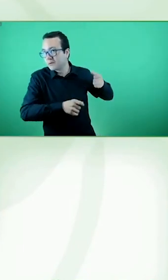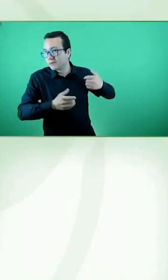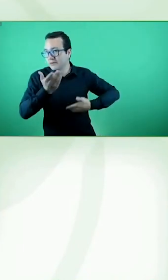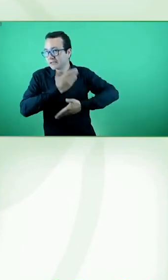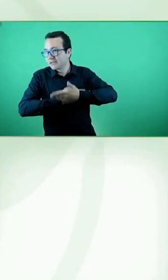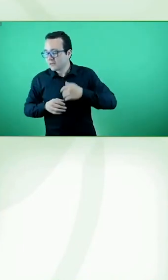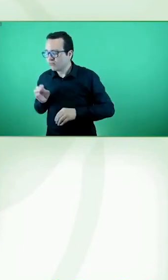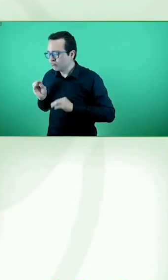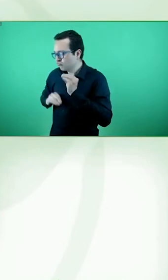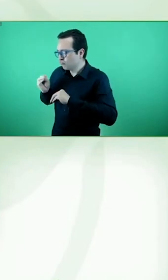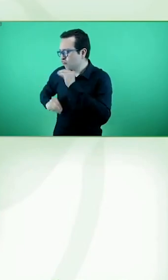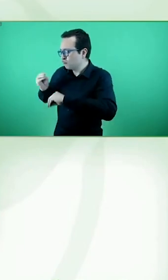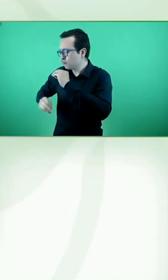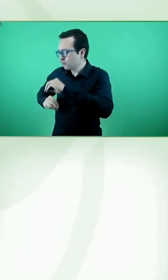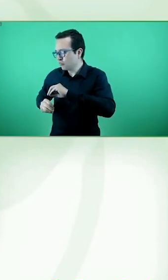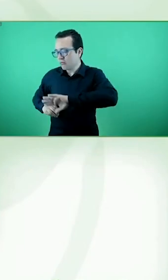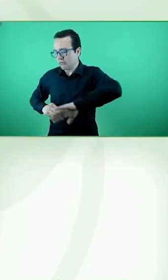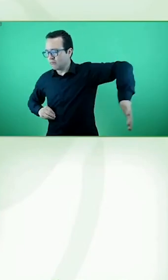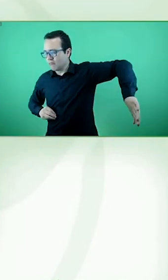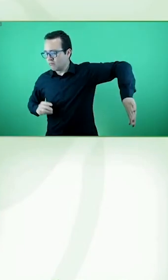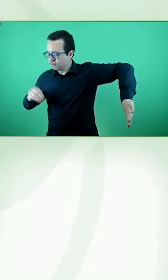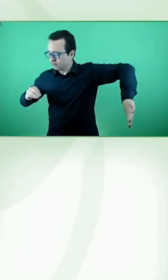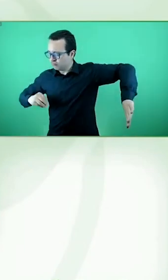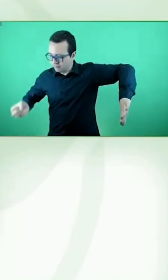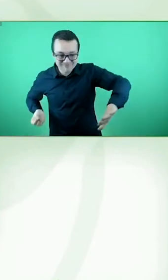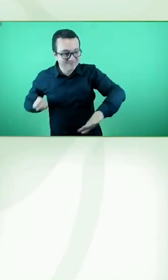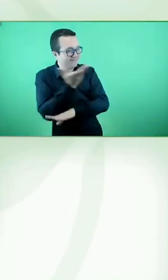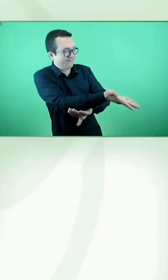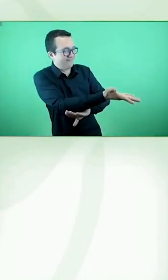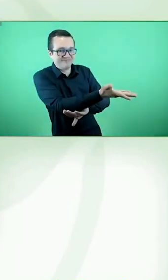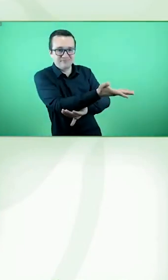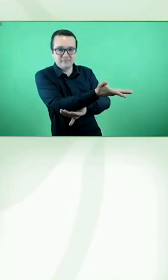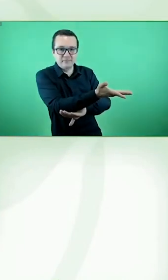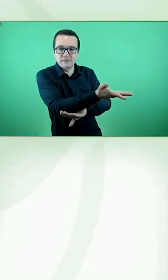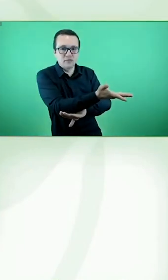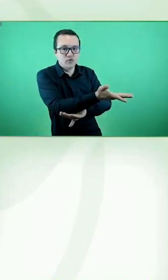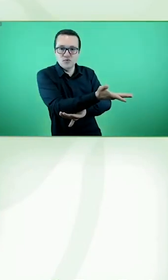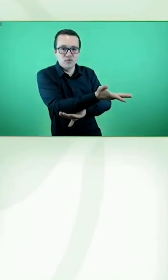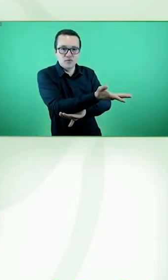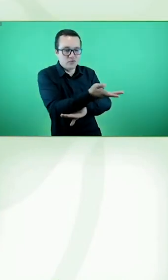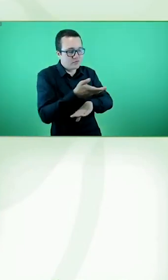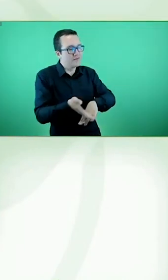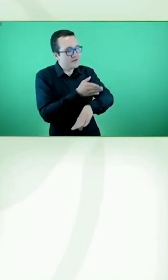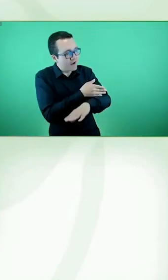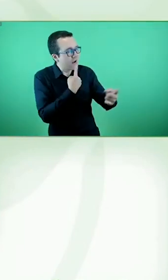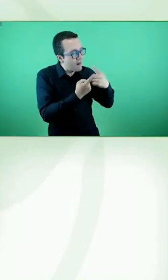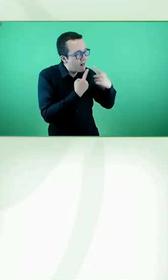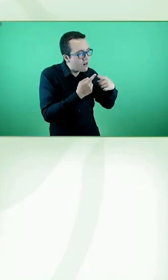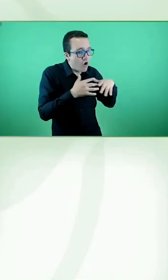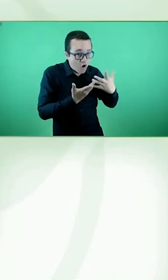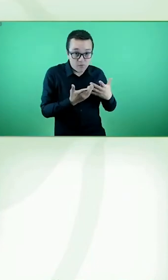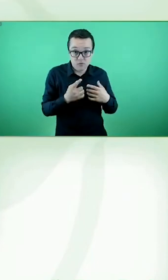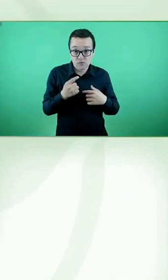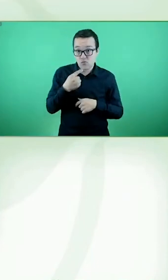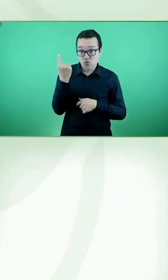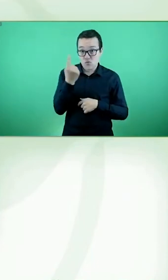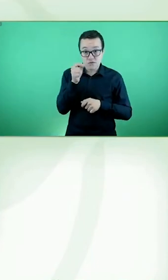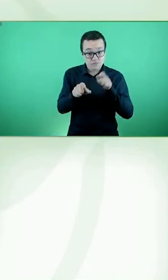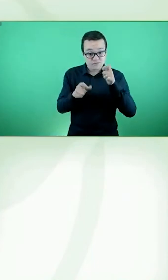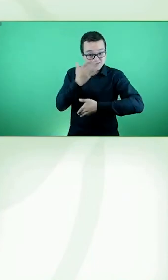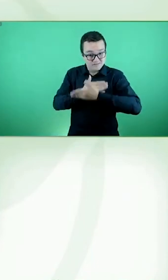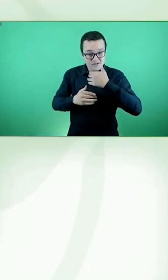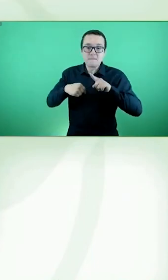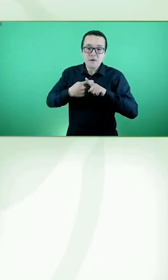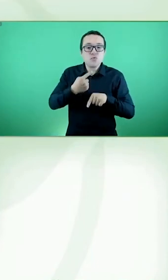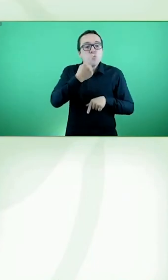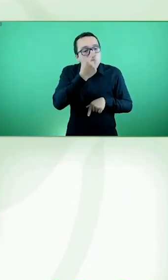con discapacidad y no solo las personas con discapacidad las personas adultas mayores y otro tipo de colectivos que puedan estar incluidos dentro de